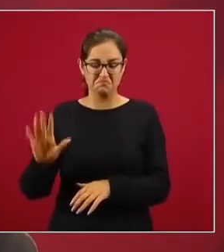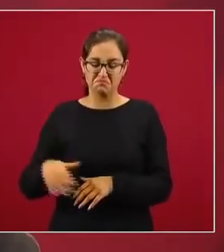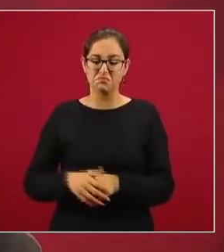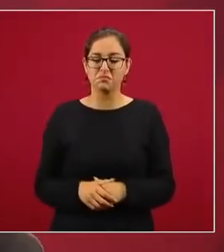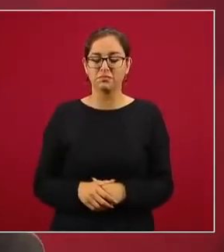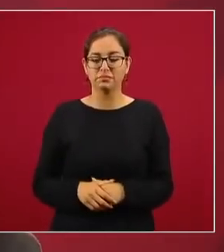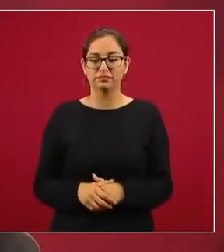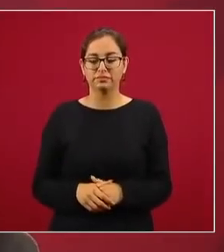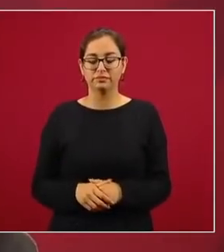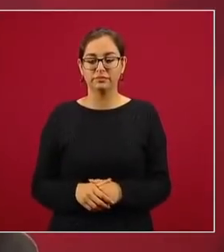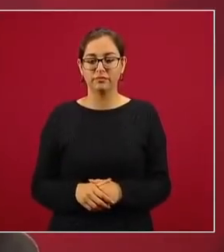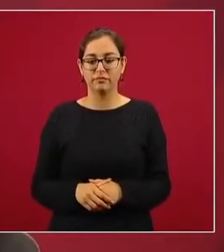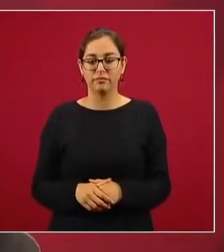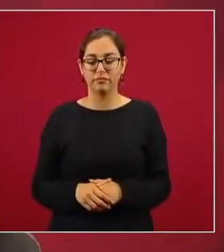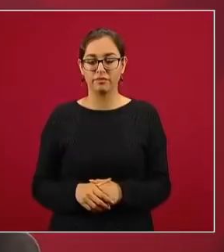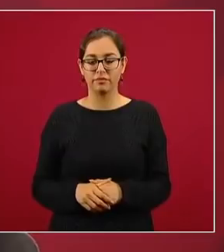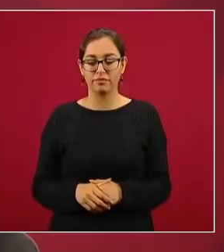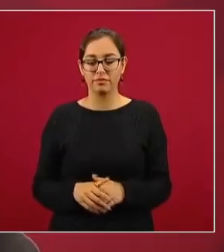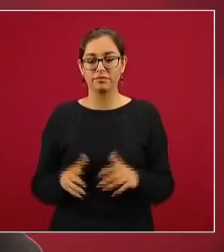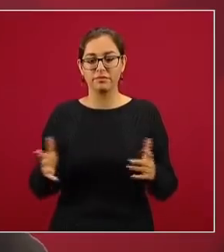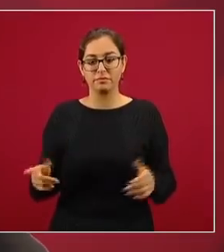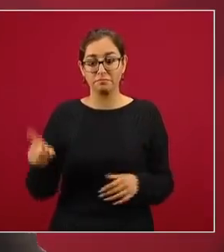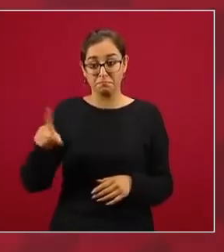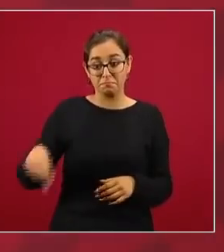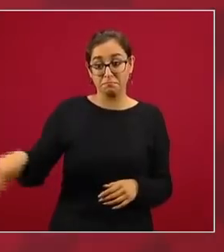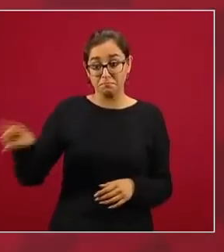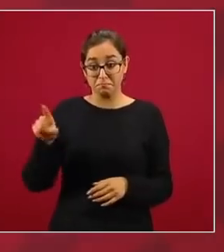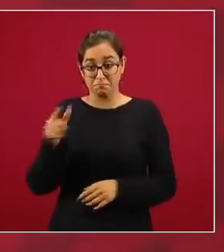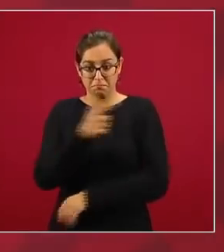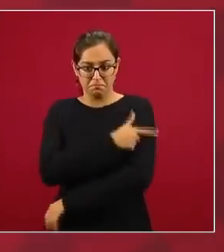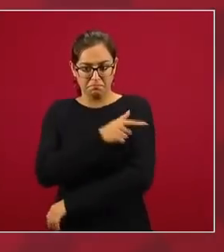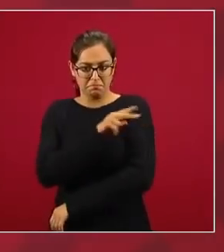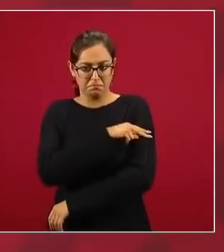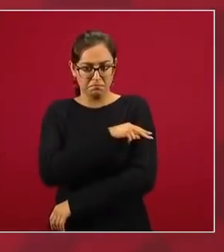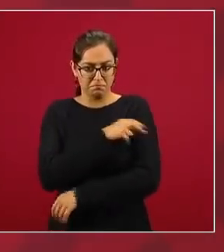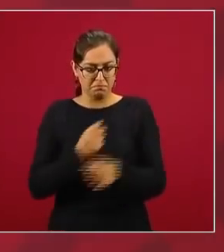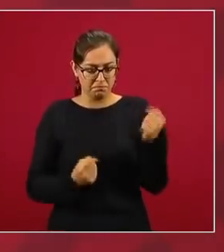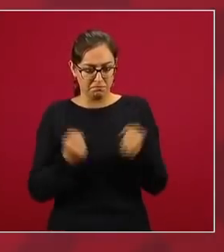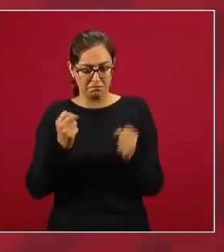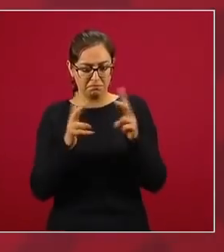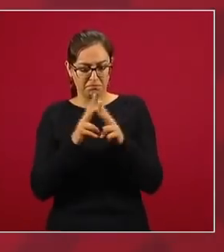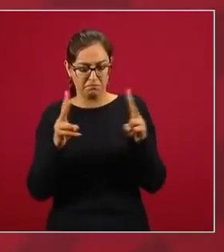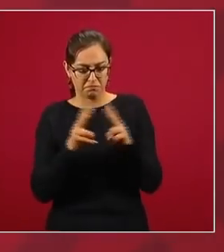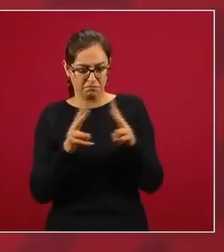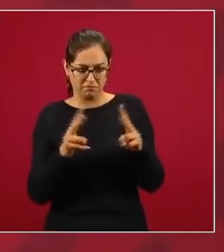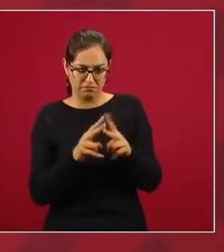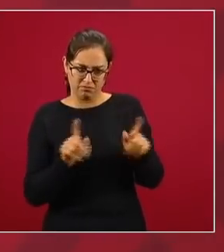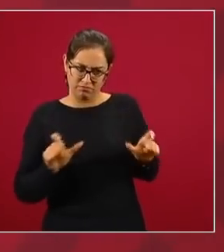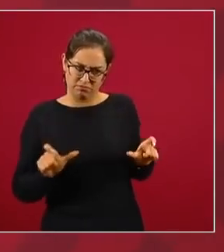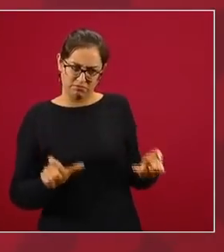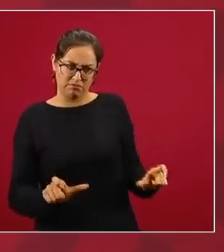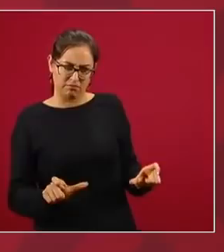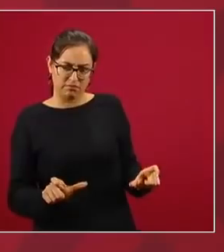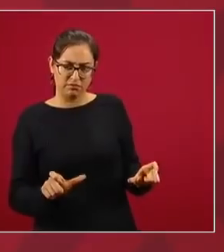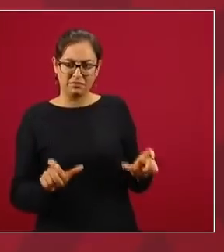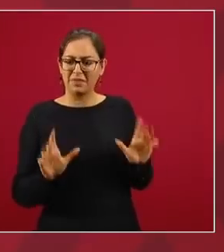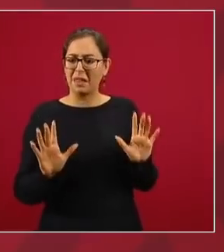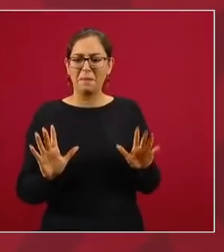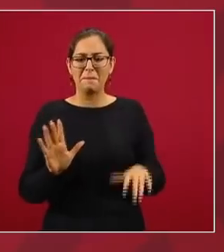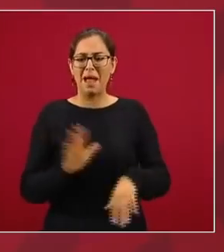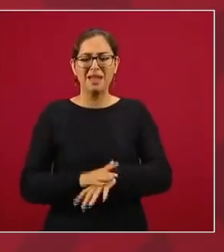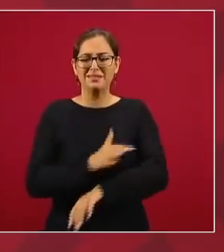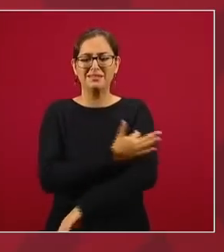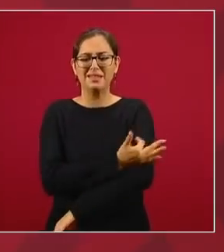Detienen una camioneta. Esto ya mucho más tarde, ya que se había dado el desalojo.